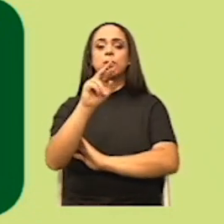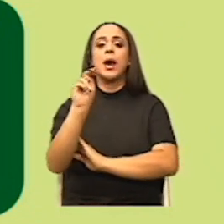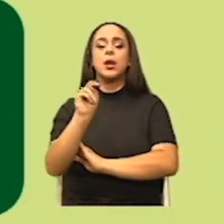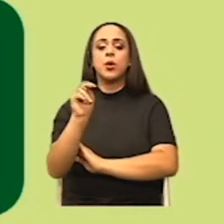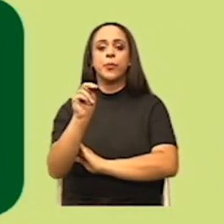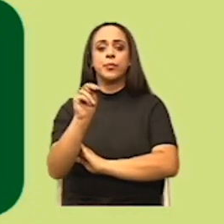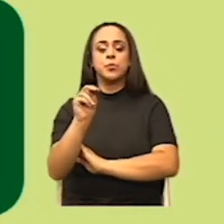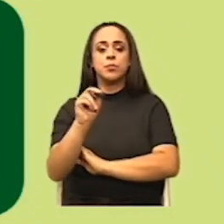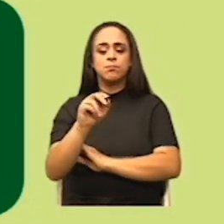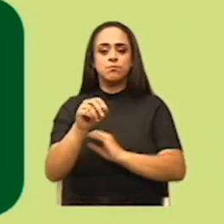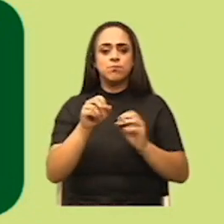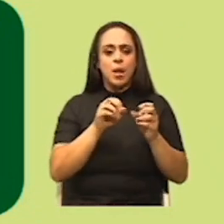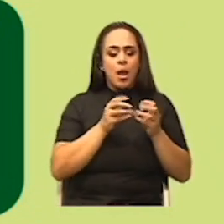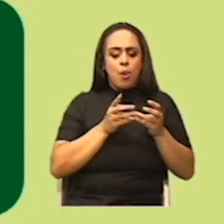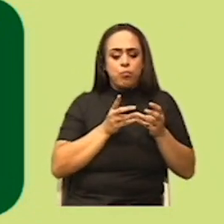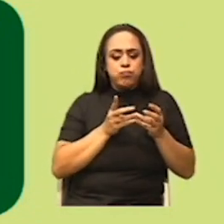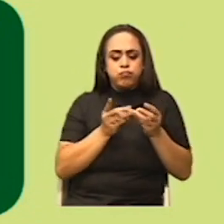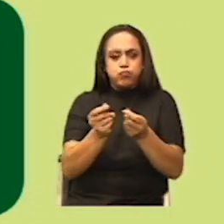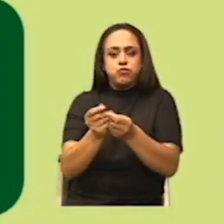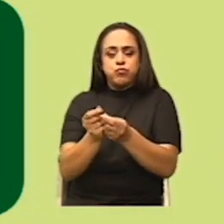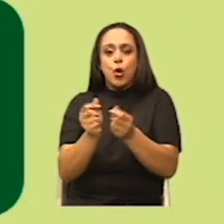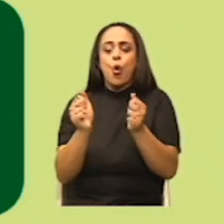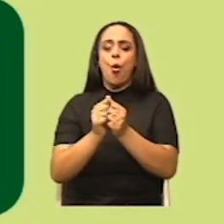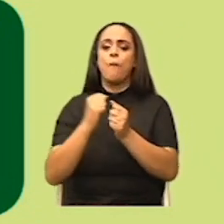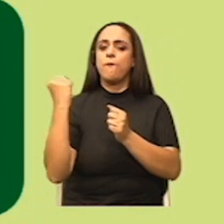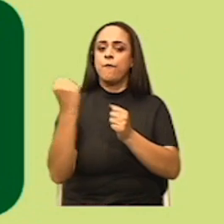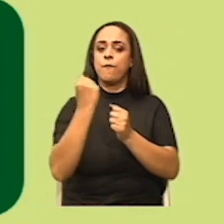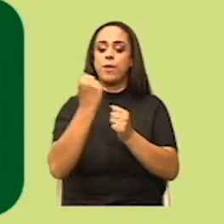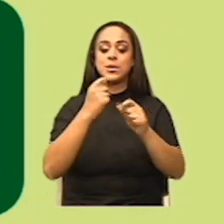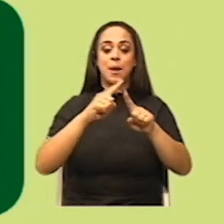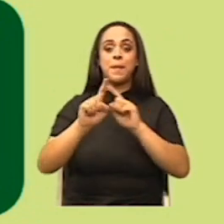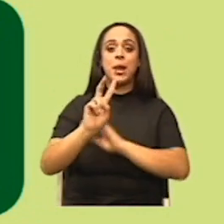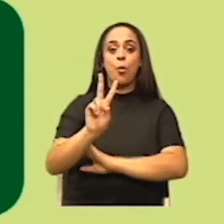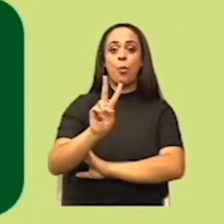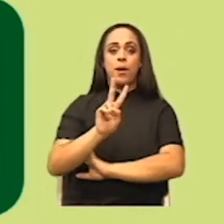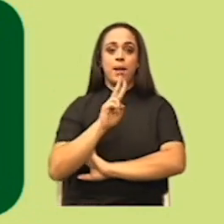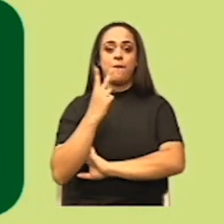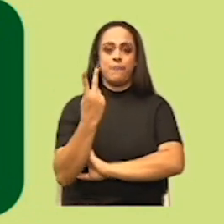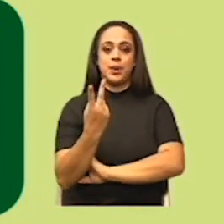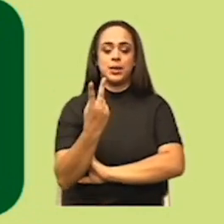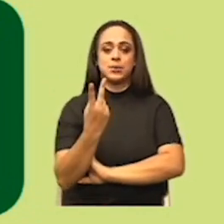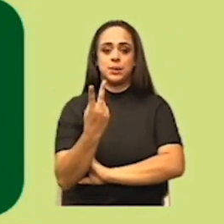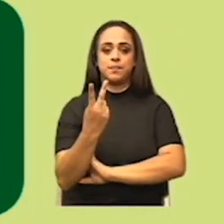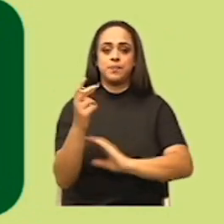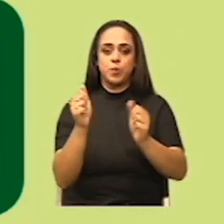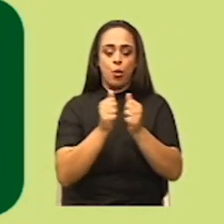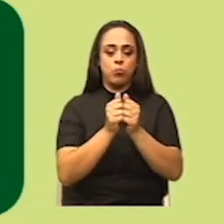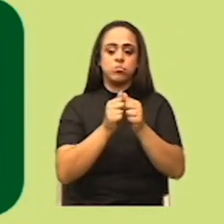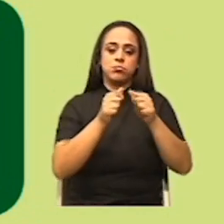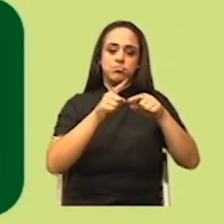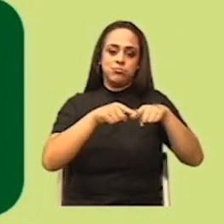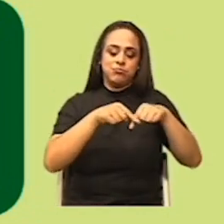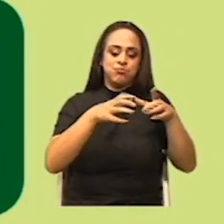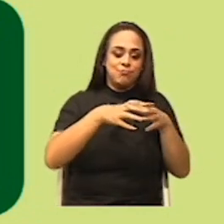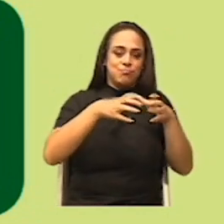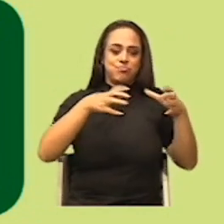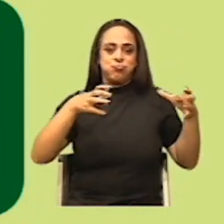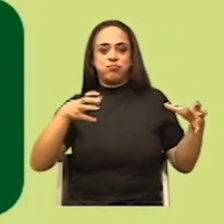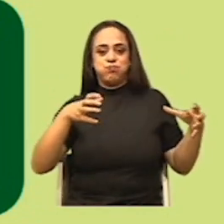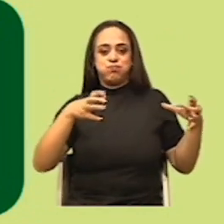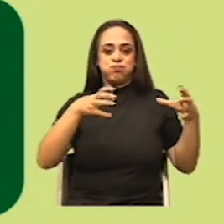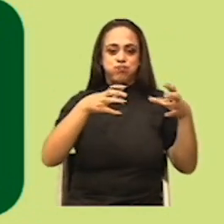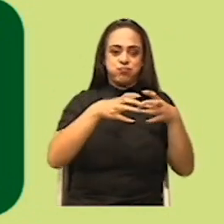directamente proporcional a la fuerza, pero es inversamente proporcional a la masa. Tenemos una fórmula